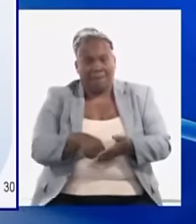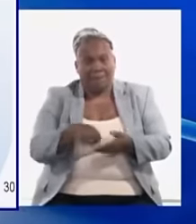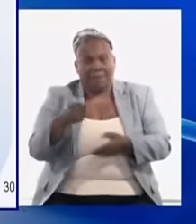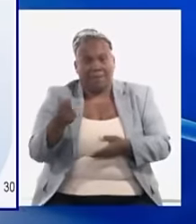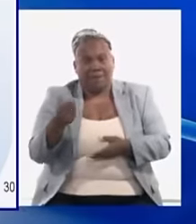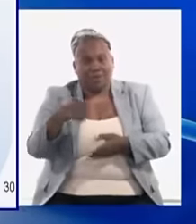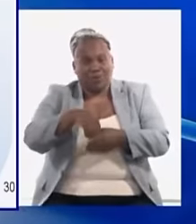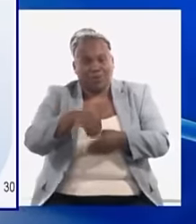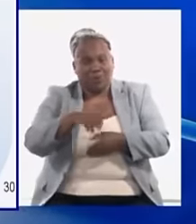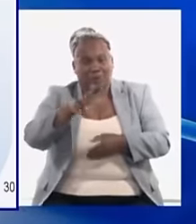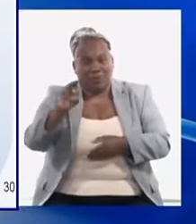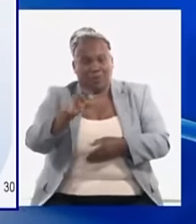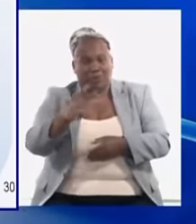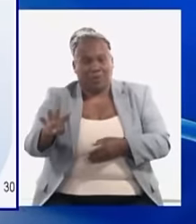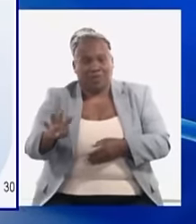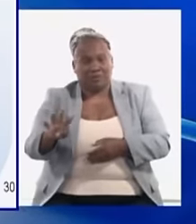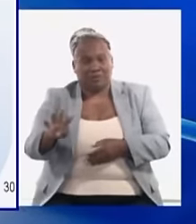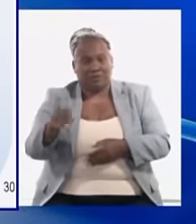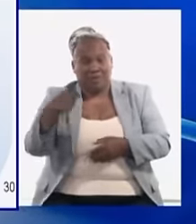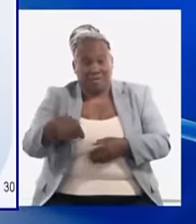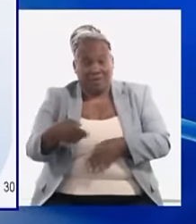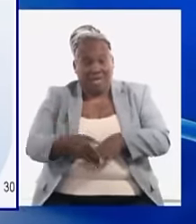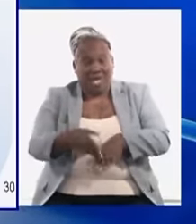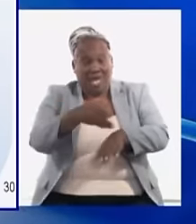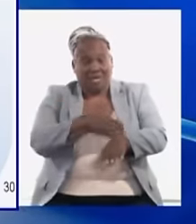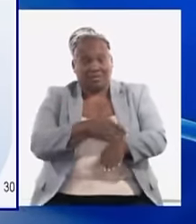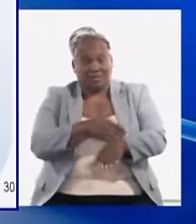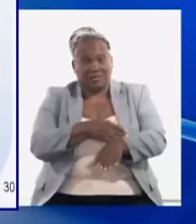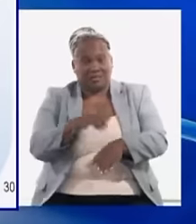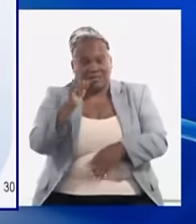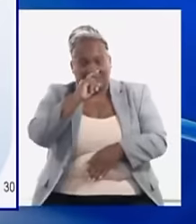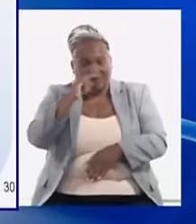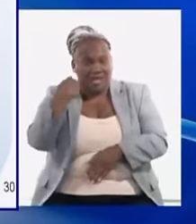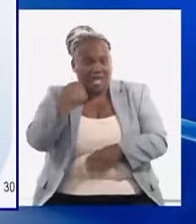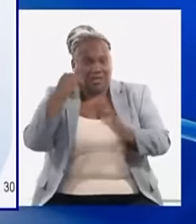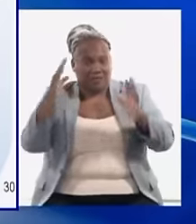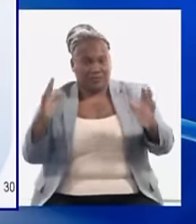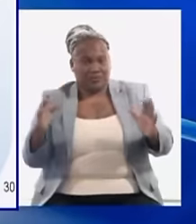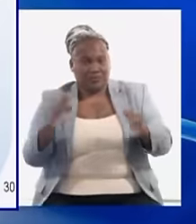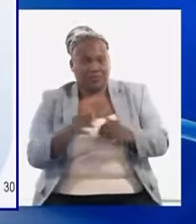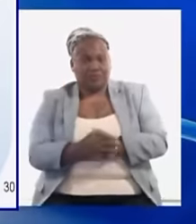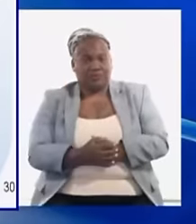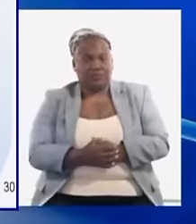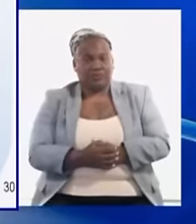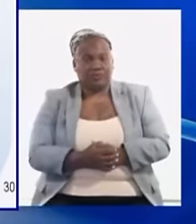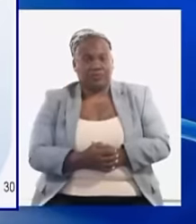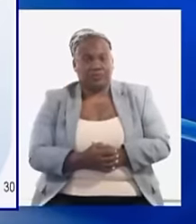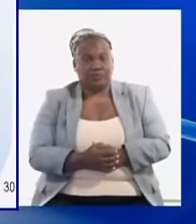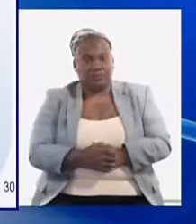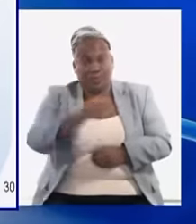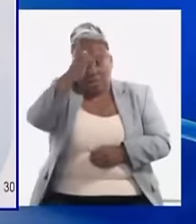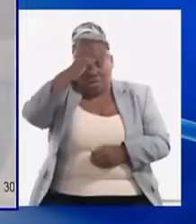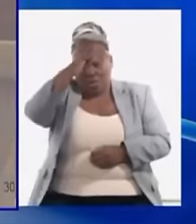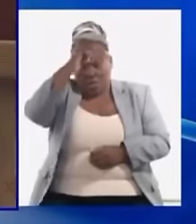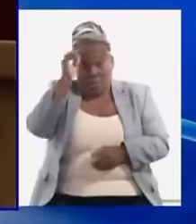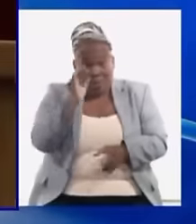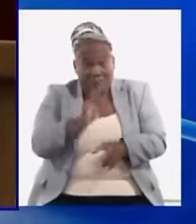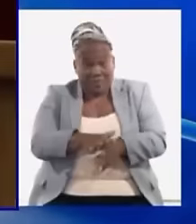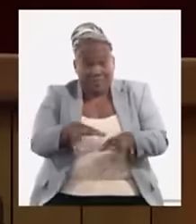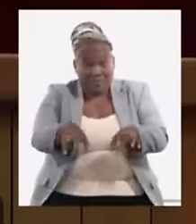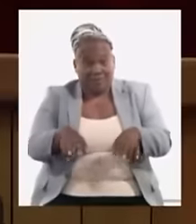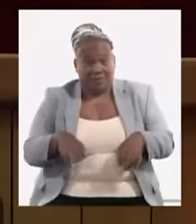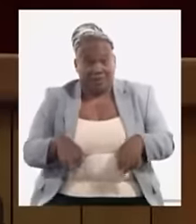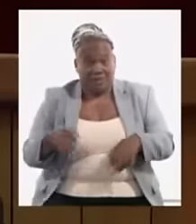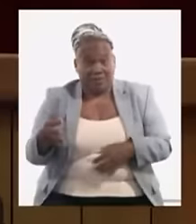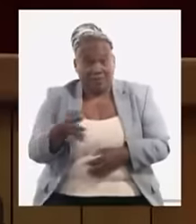2024 tiene que ser antes que termine el año ya este domingo empiezan algunas asambleas